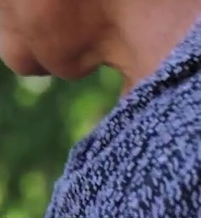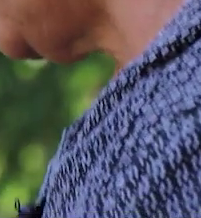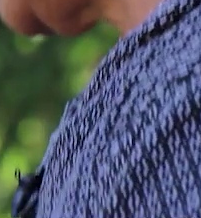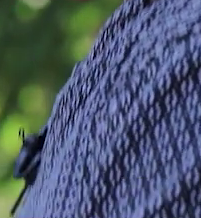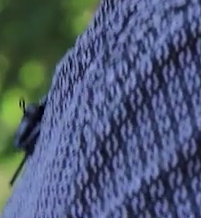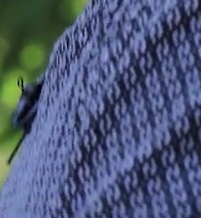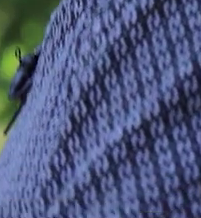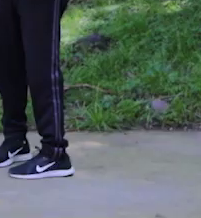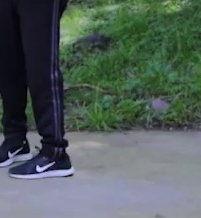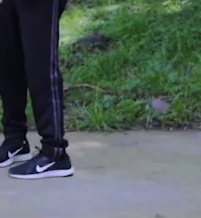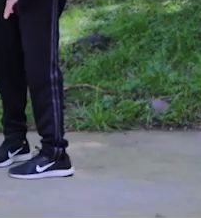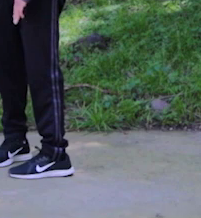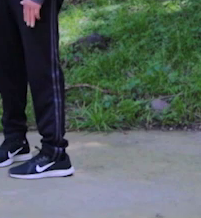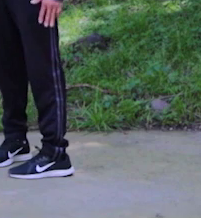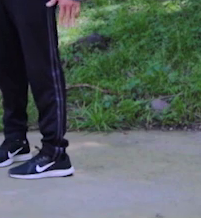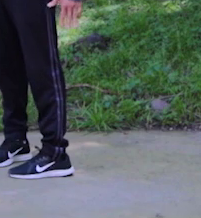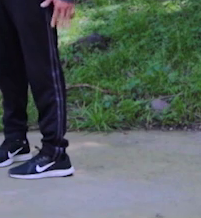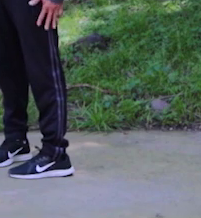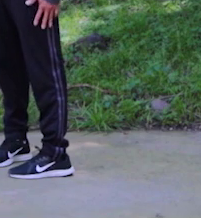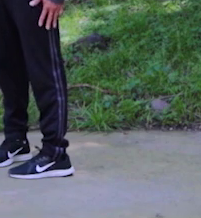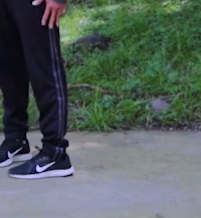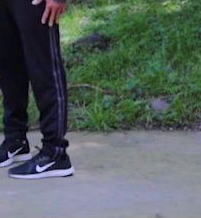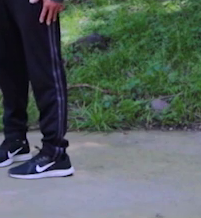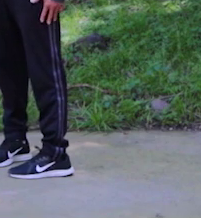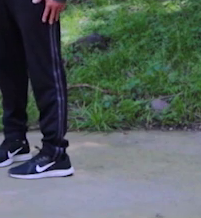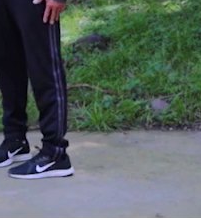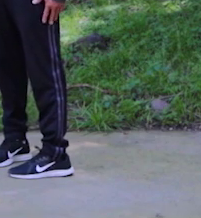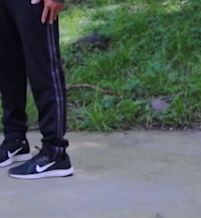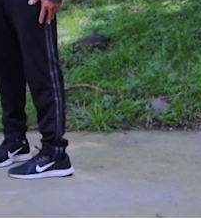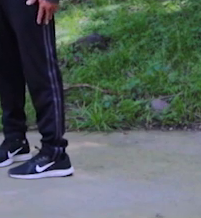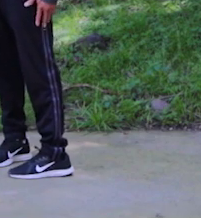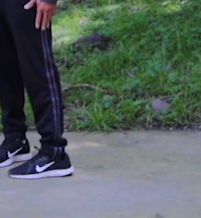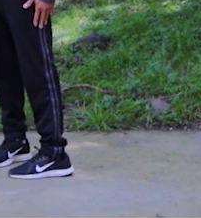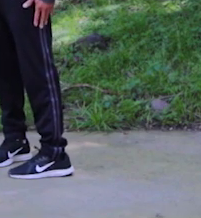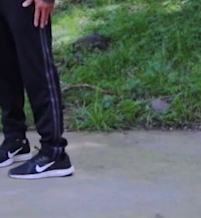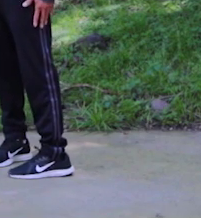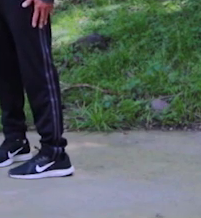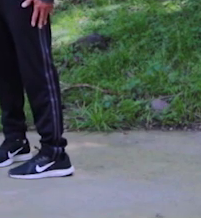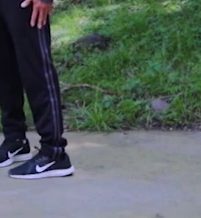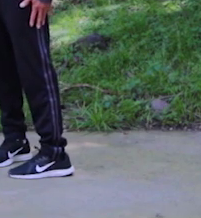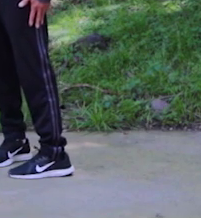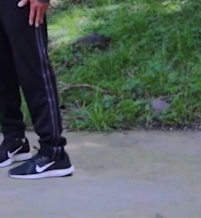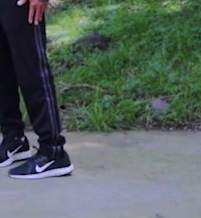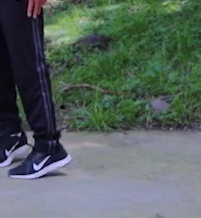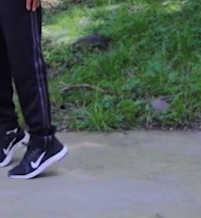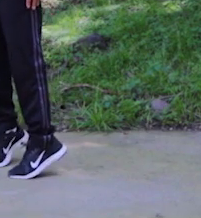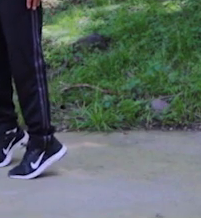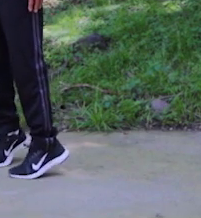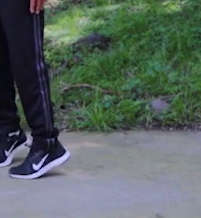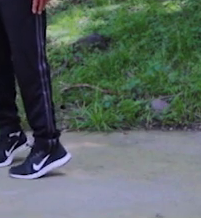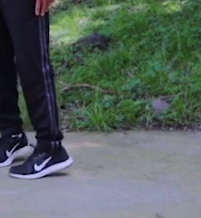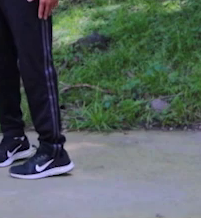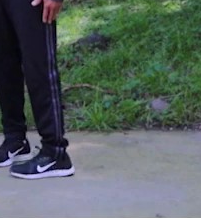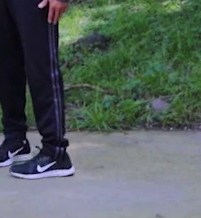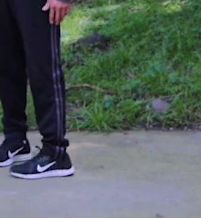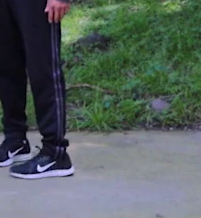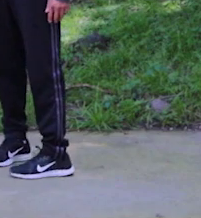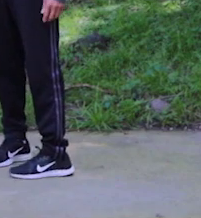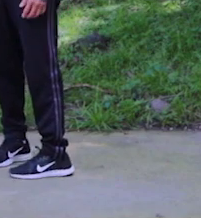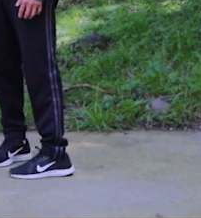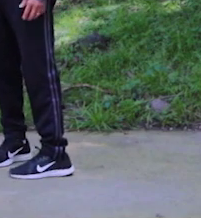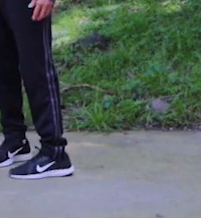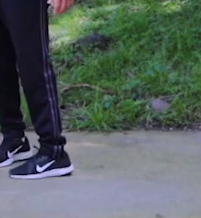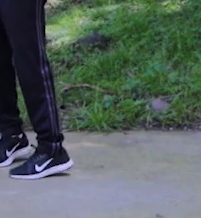meter las puntas hacia adentro. Y nos paramos derecho. Y hacemos la elevación de talones. Arriba.